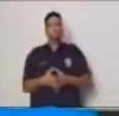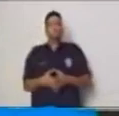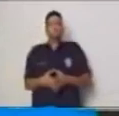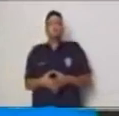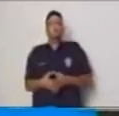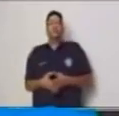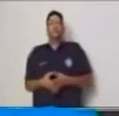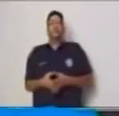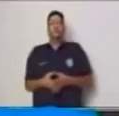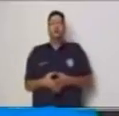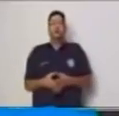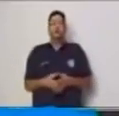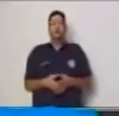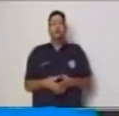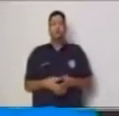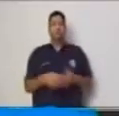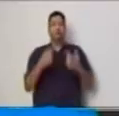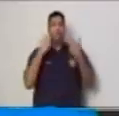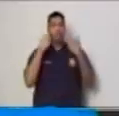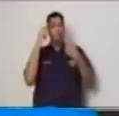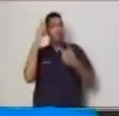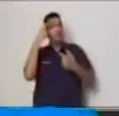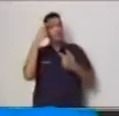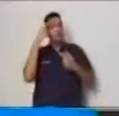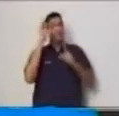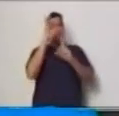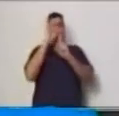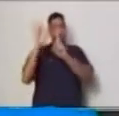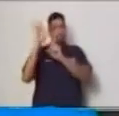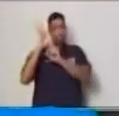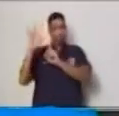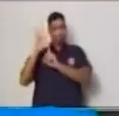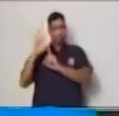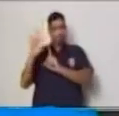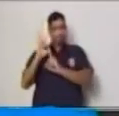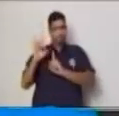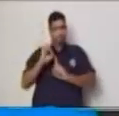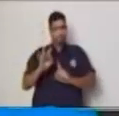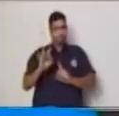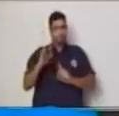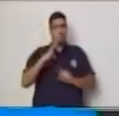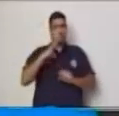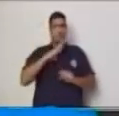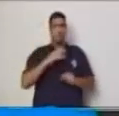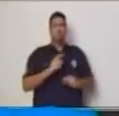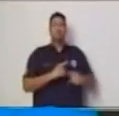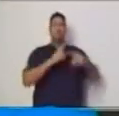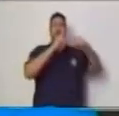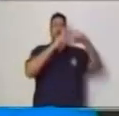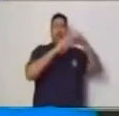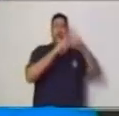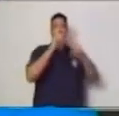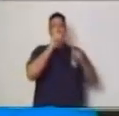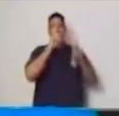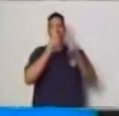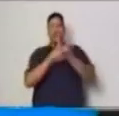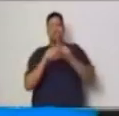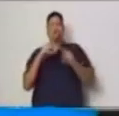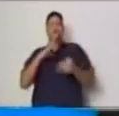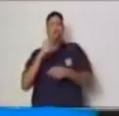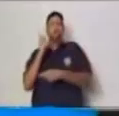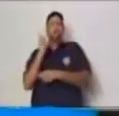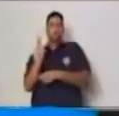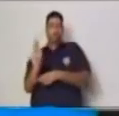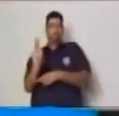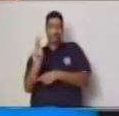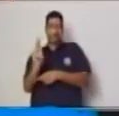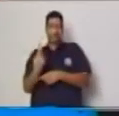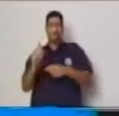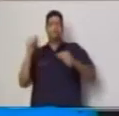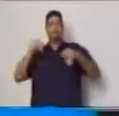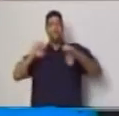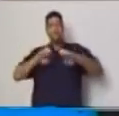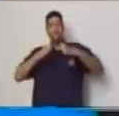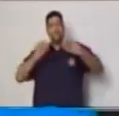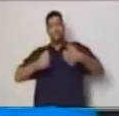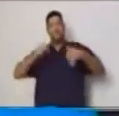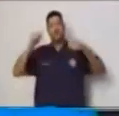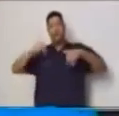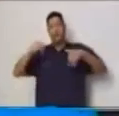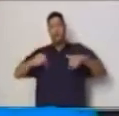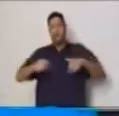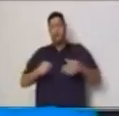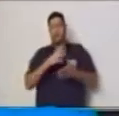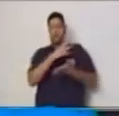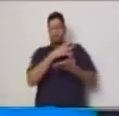En este enunciado identificamos variable X y variable Y y a continuación formamos